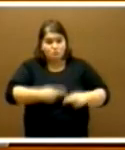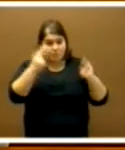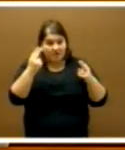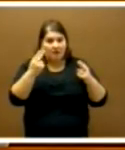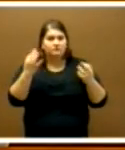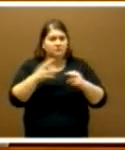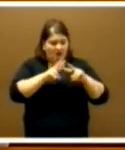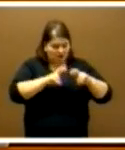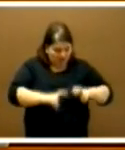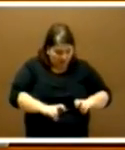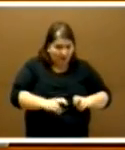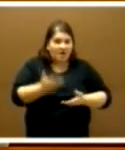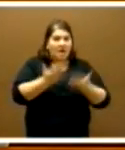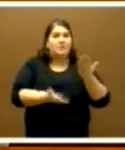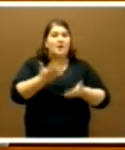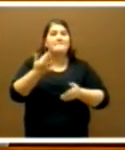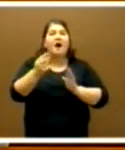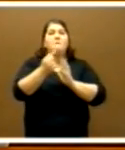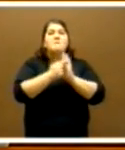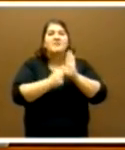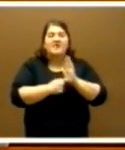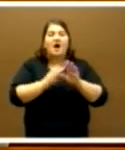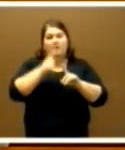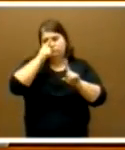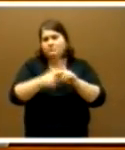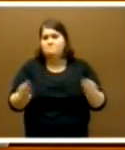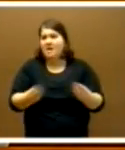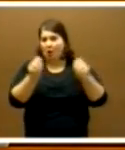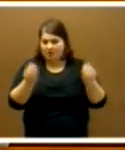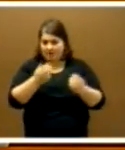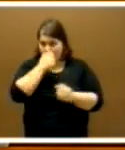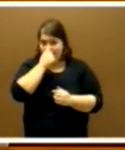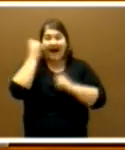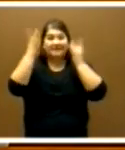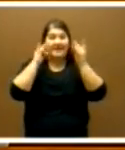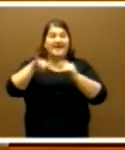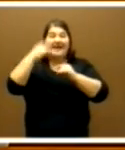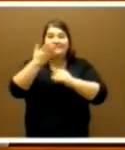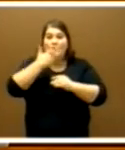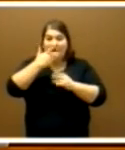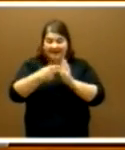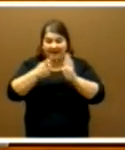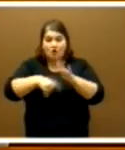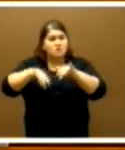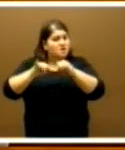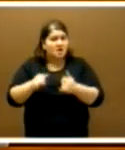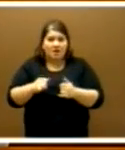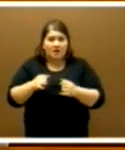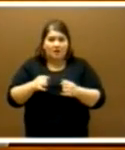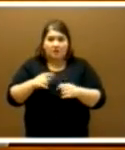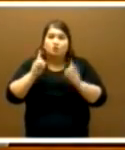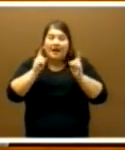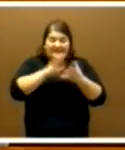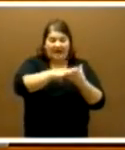analizarla, evaluarla y tomar medidas para mejorarla. No se han quitado actividades extraescolares porque se van a seguir haciendo ajustadas a las